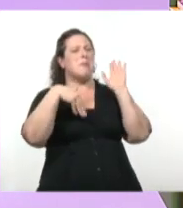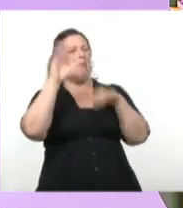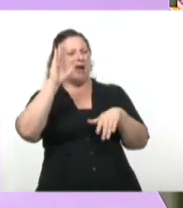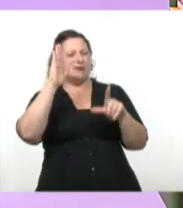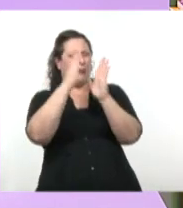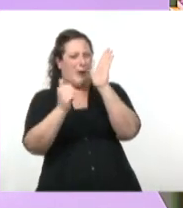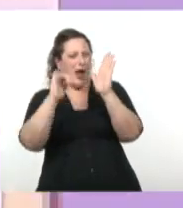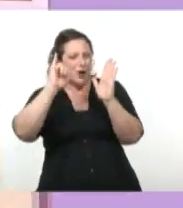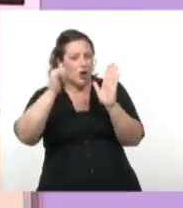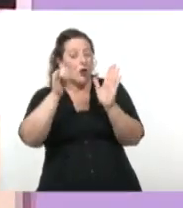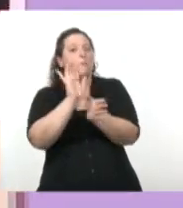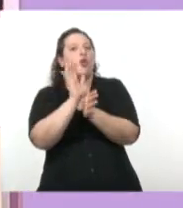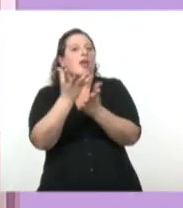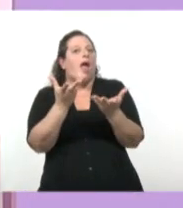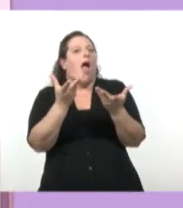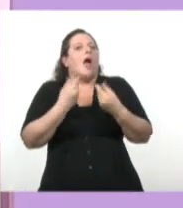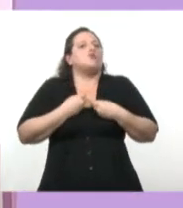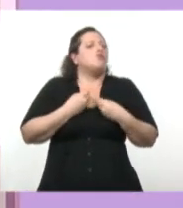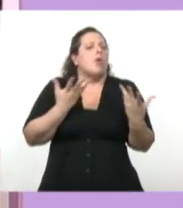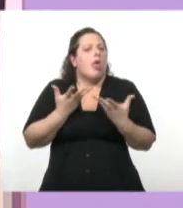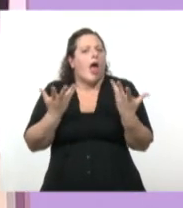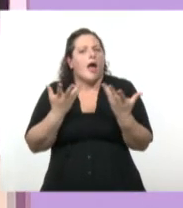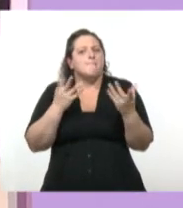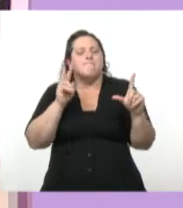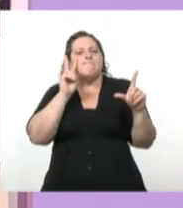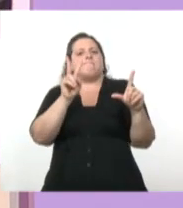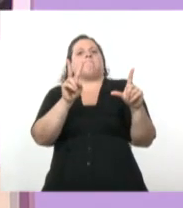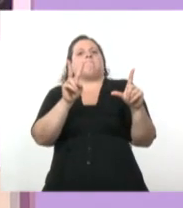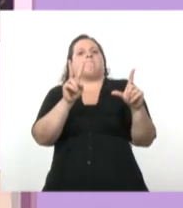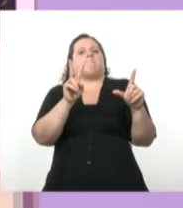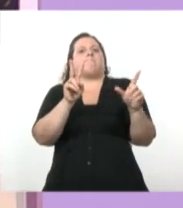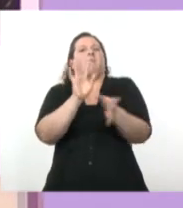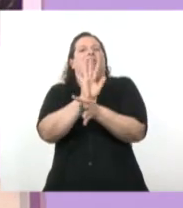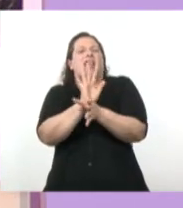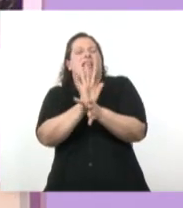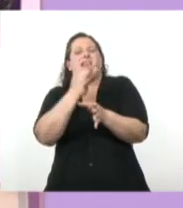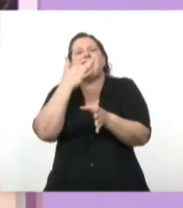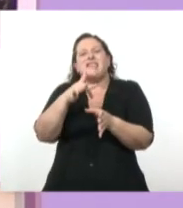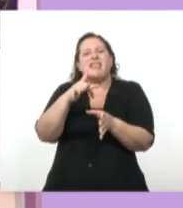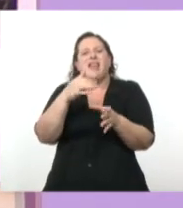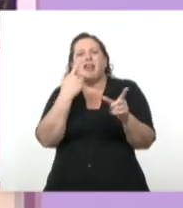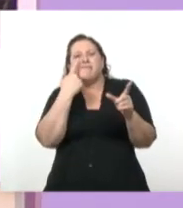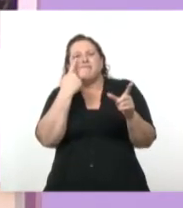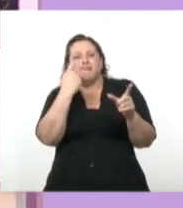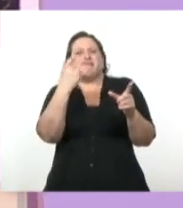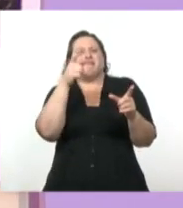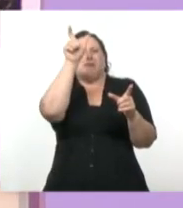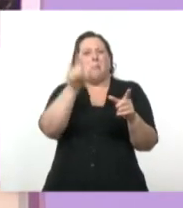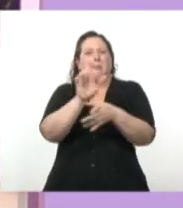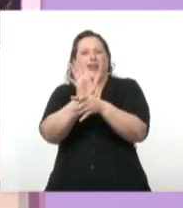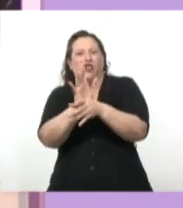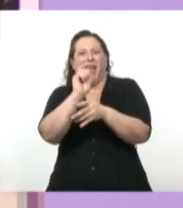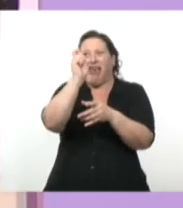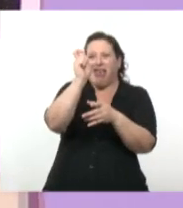que además nos ayuda a darle este sentido y a reconocer a los personajes y además a darle